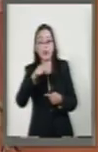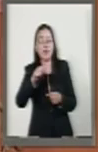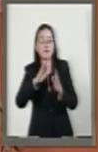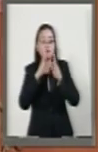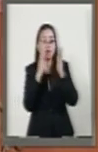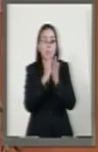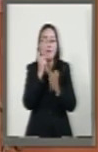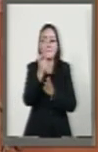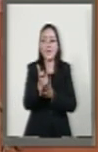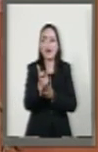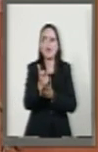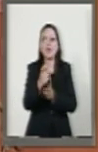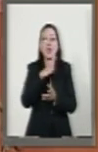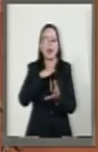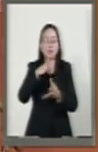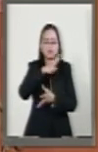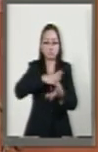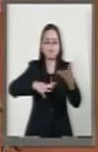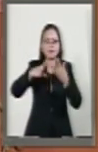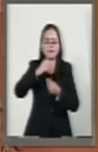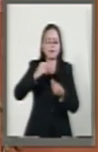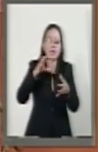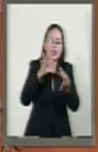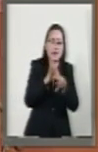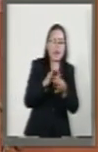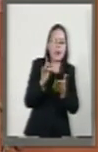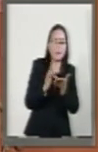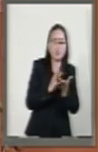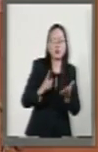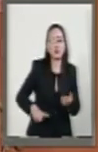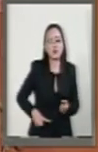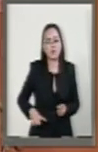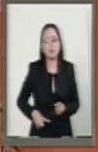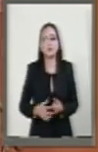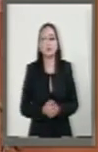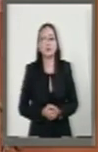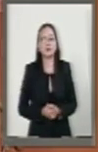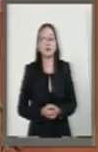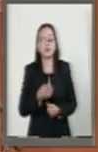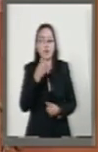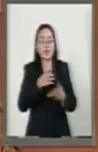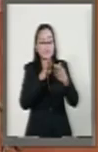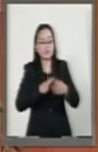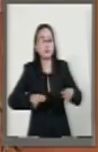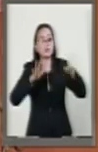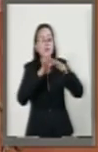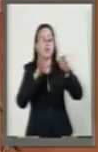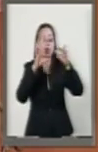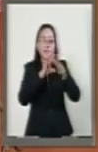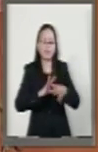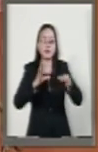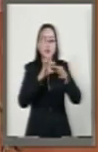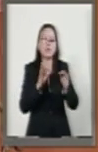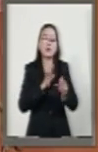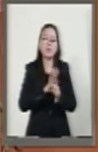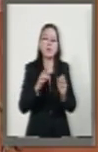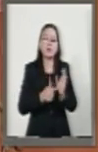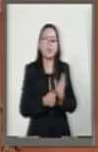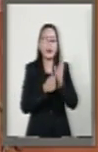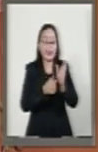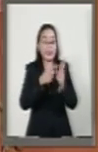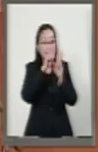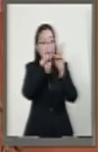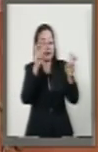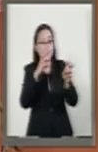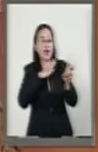incluye inversión pública productiva realizada. Y aquí es muy importante recalcar que este tema queda abierto